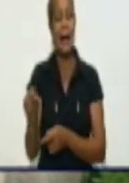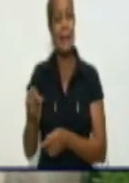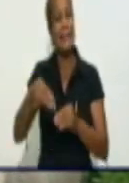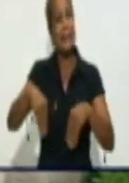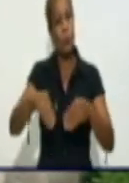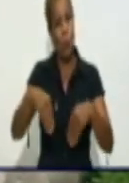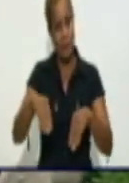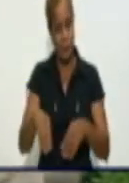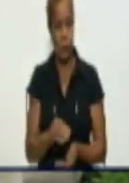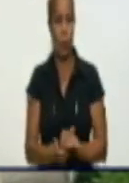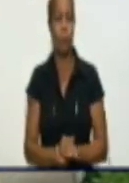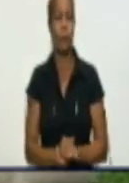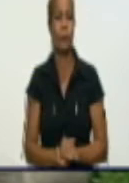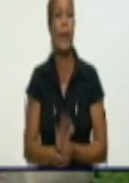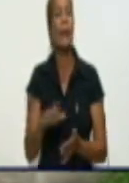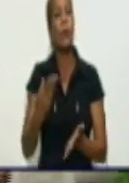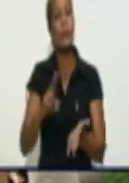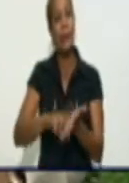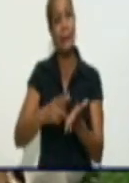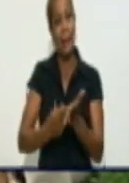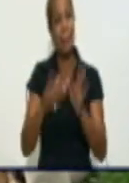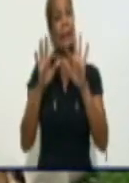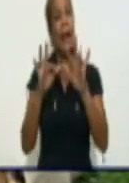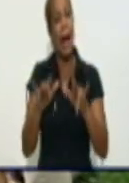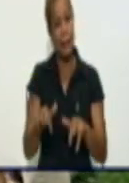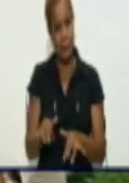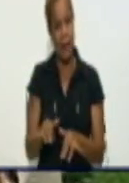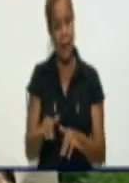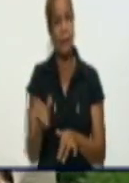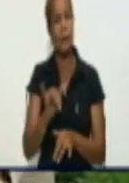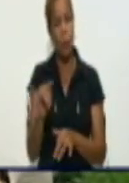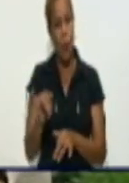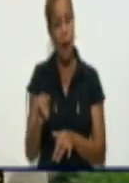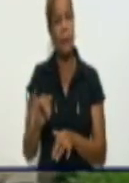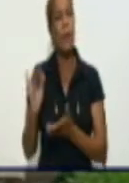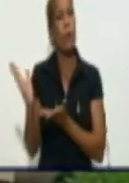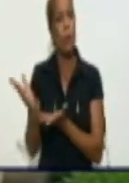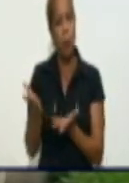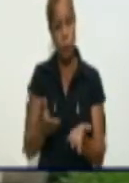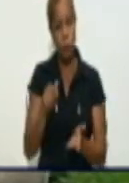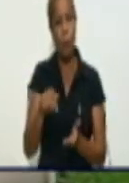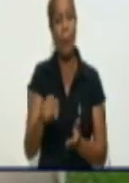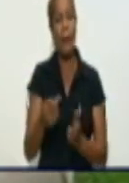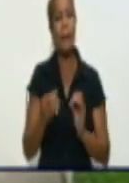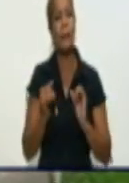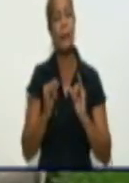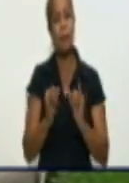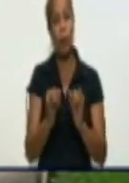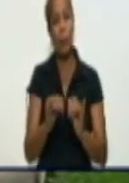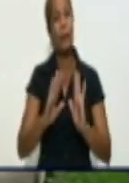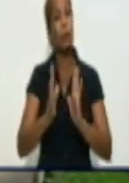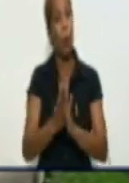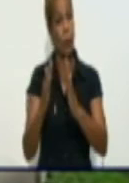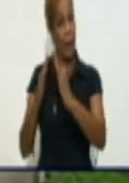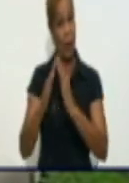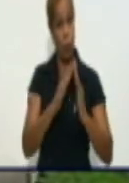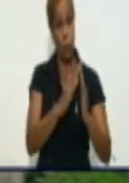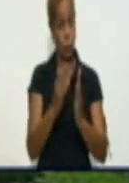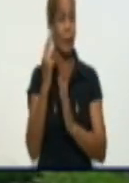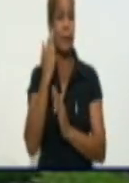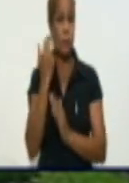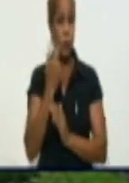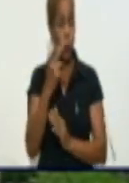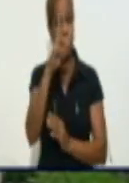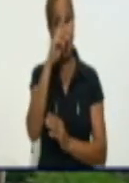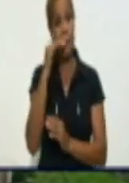Aguilar es la intérprete de Seña, que le estamos dando el agradecimiento también por acompañarnos. Y mandar ese mensaje a toda la comunidad sorda hipoacústica de